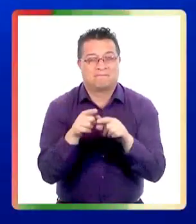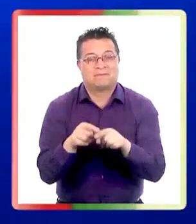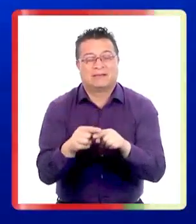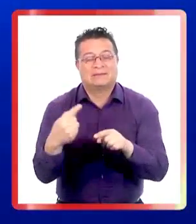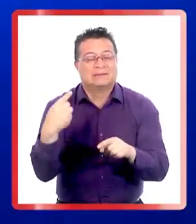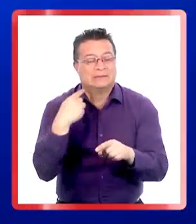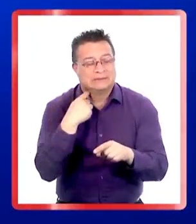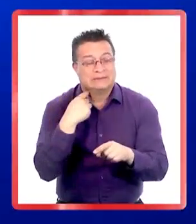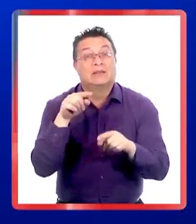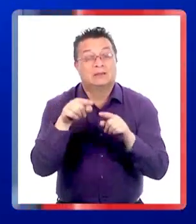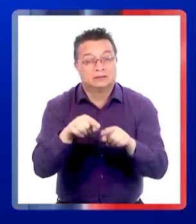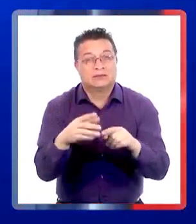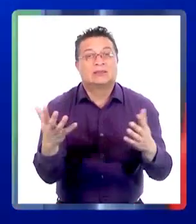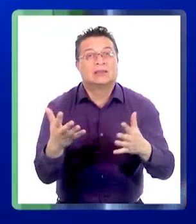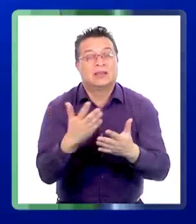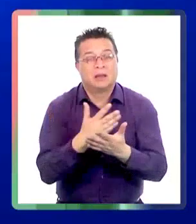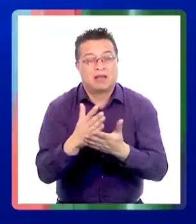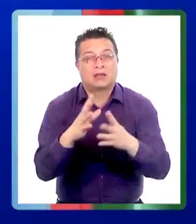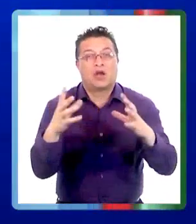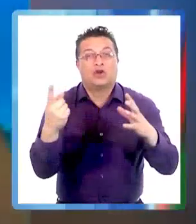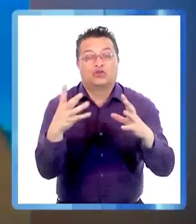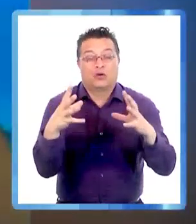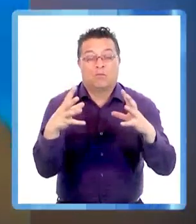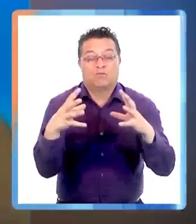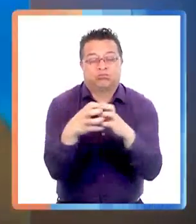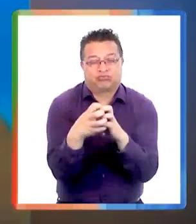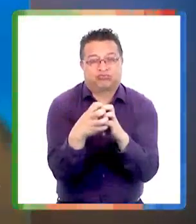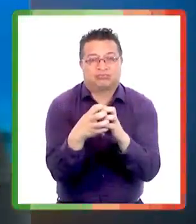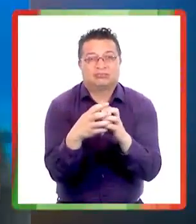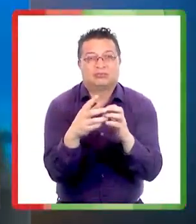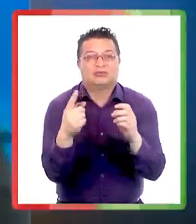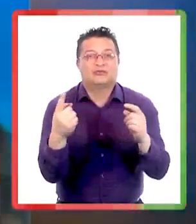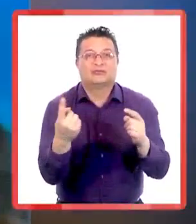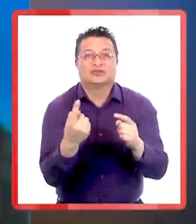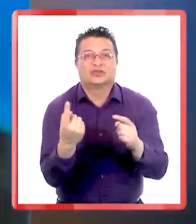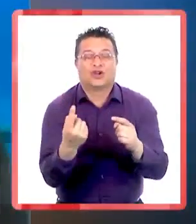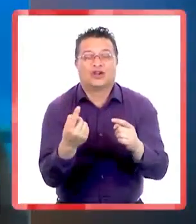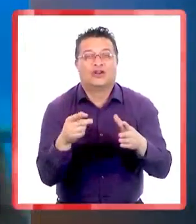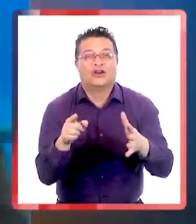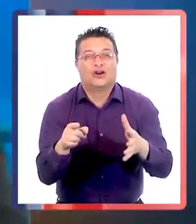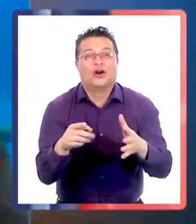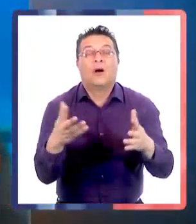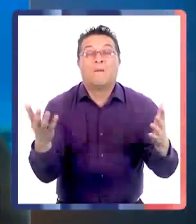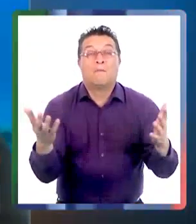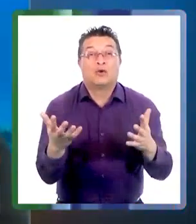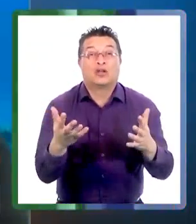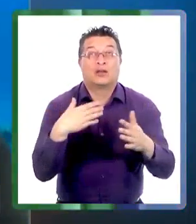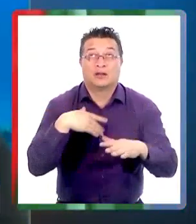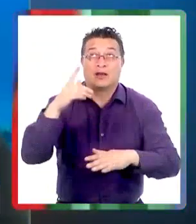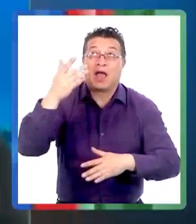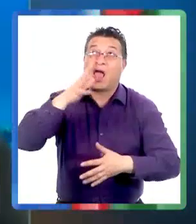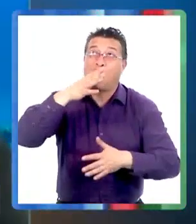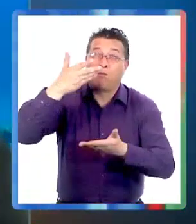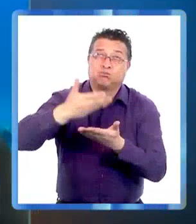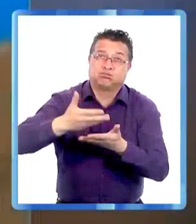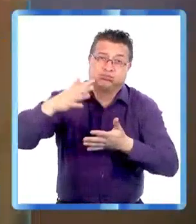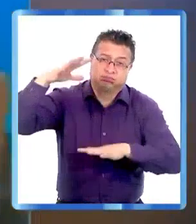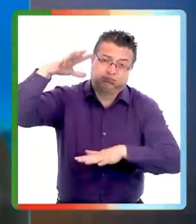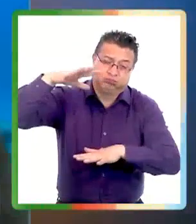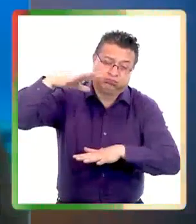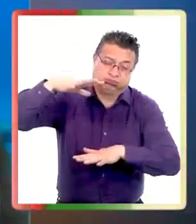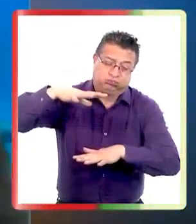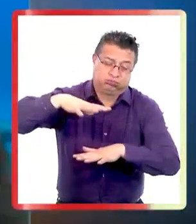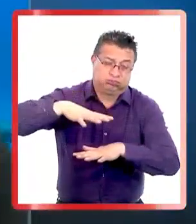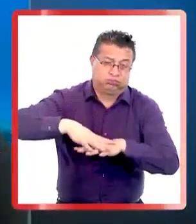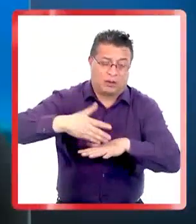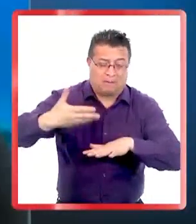entonces lo que pasa es que tiene una implosión para adentro así entonces lo que pasa es que lo